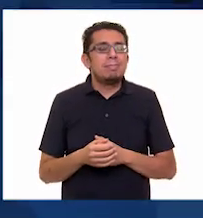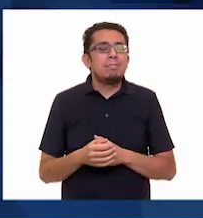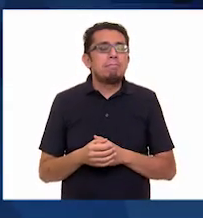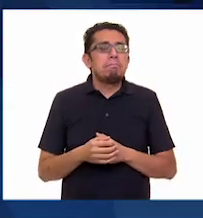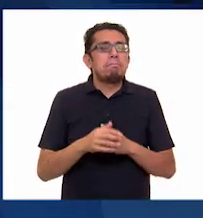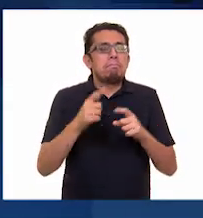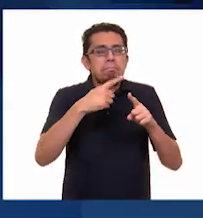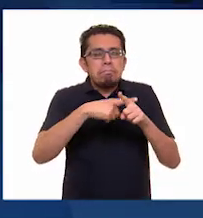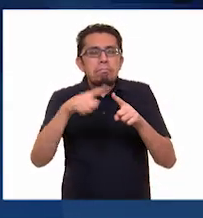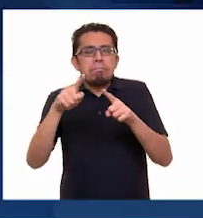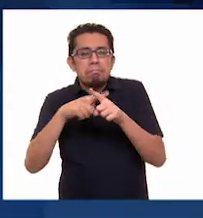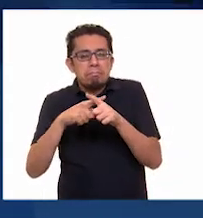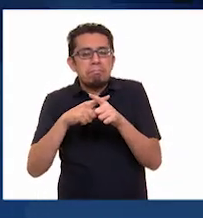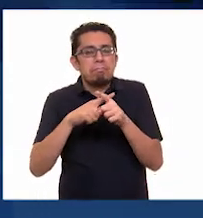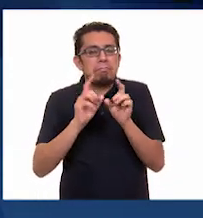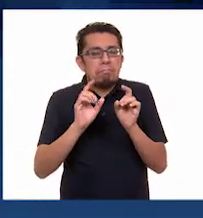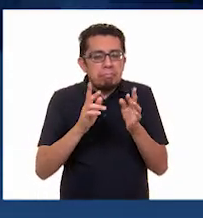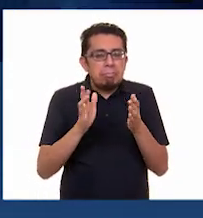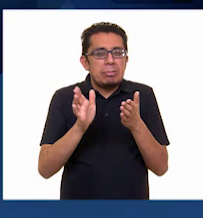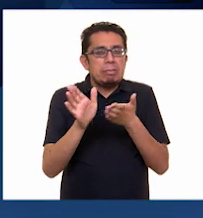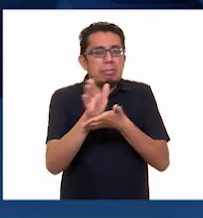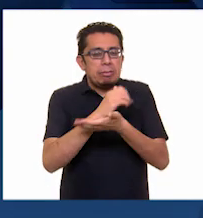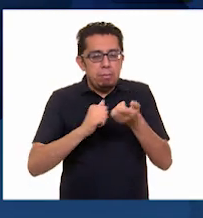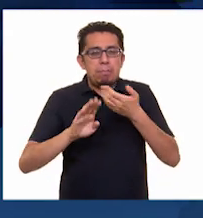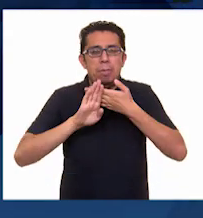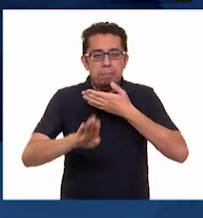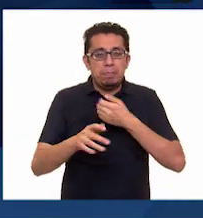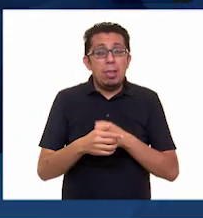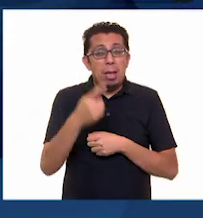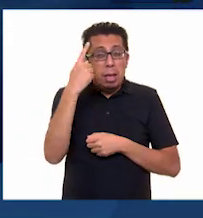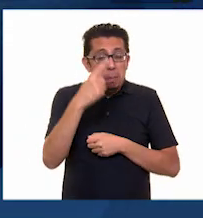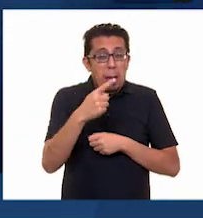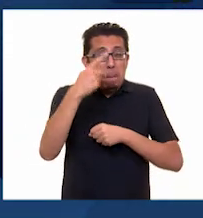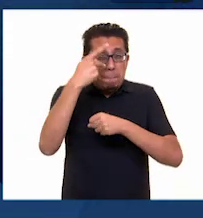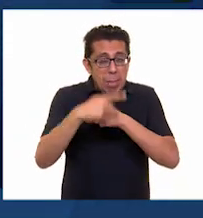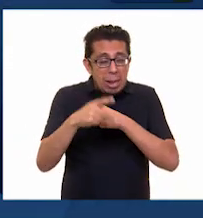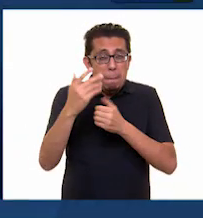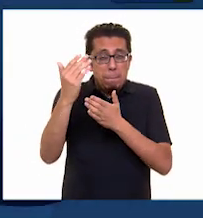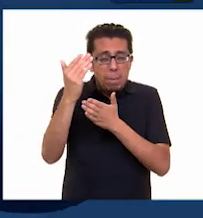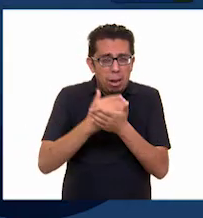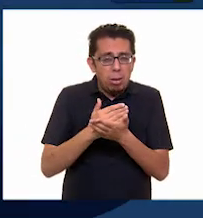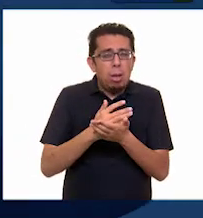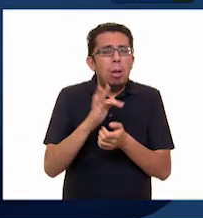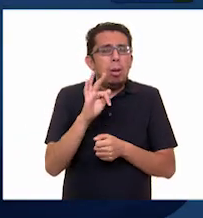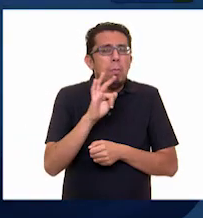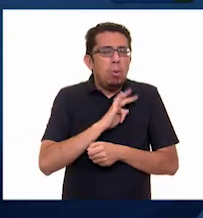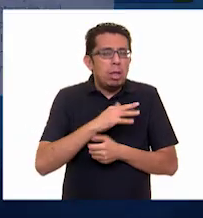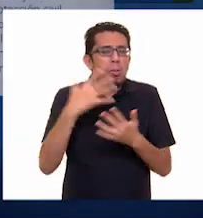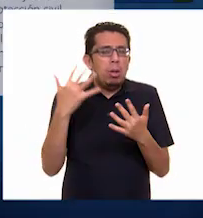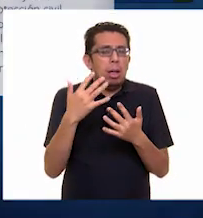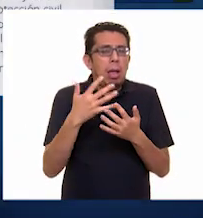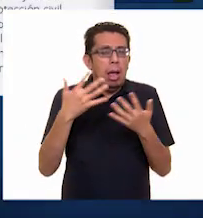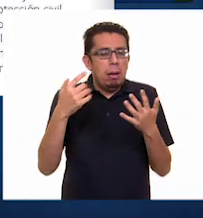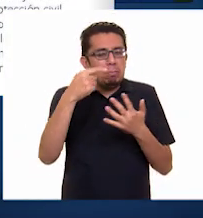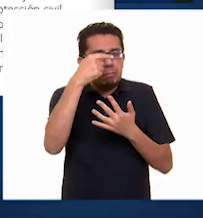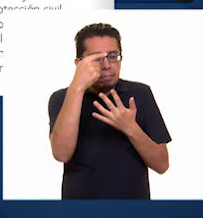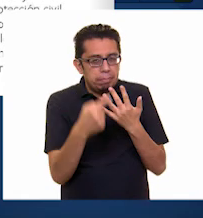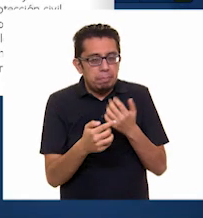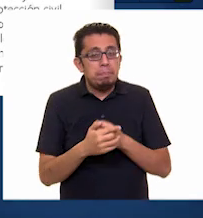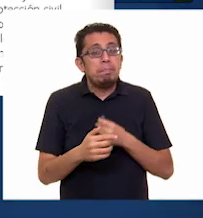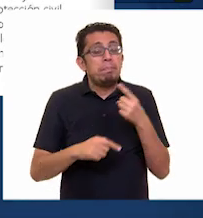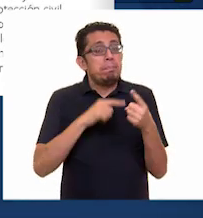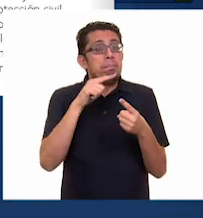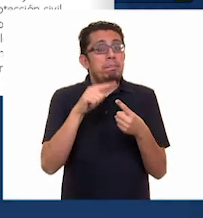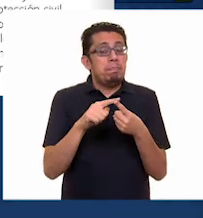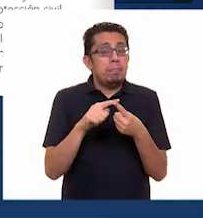de desastres. Para reducir el riesgo de un desastre podemos realizar acciones como las siguientes. Reconocer los